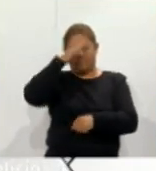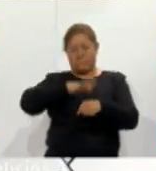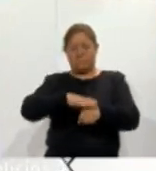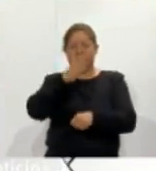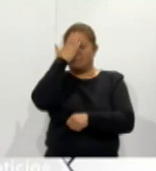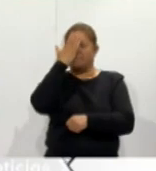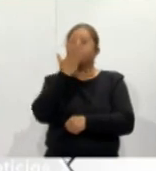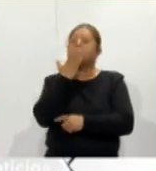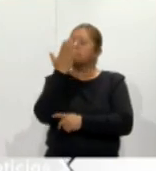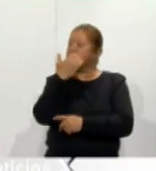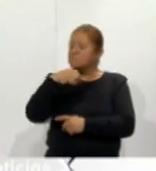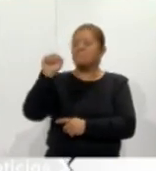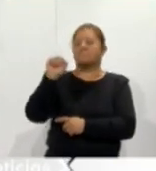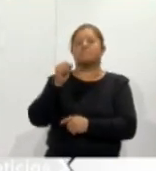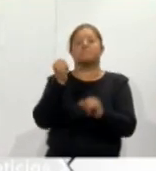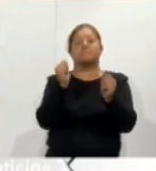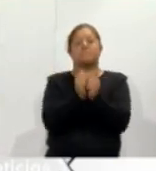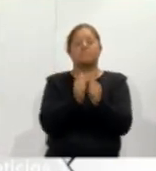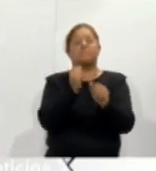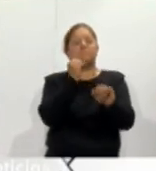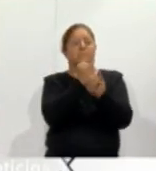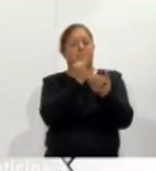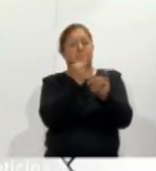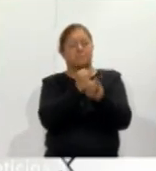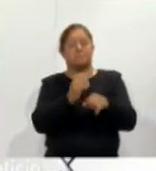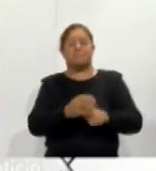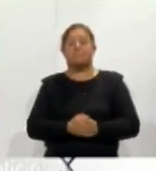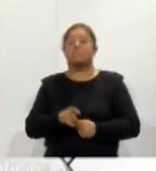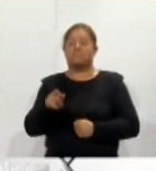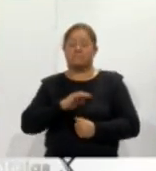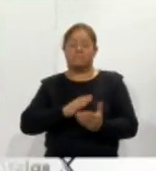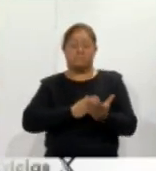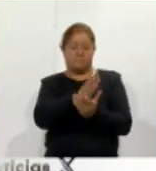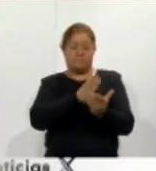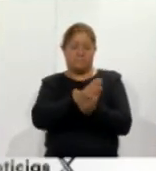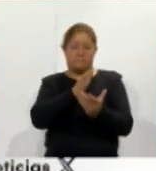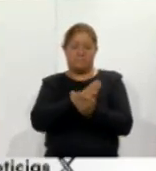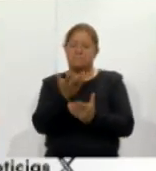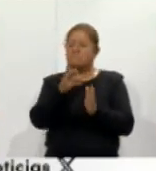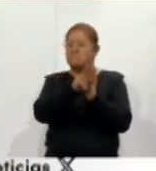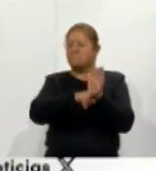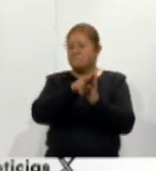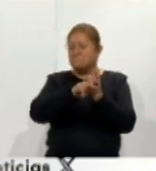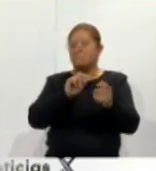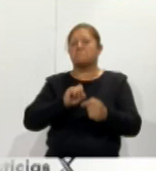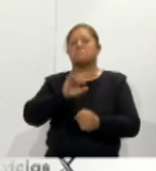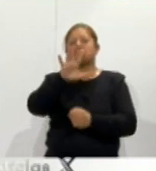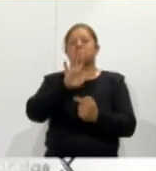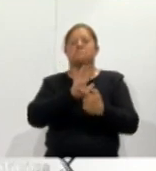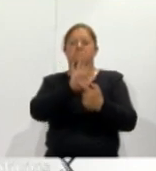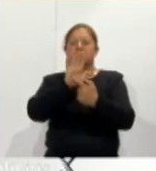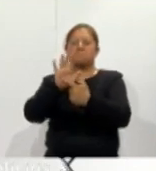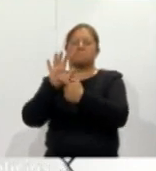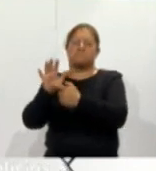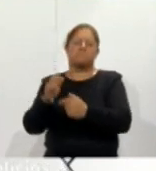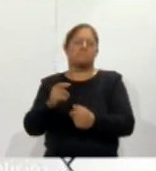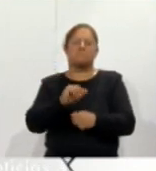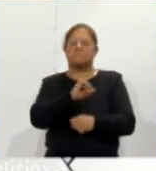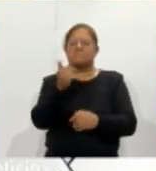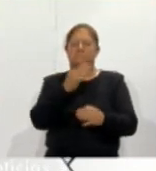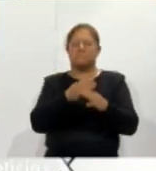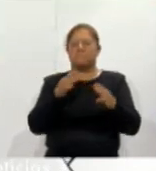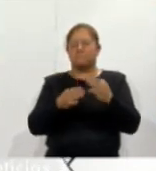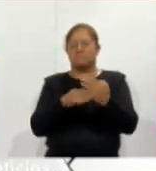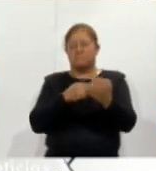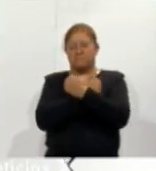habilidades a través de internet al brindar la posibilidad de acceder a recursos como videos presentaciones podcast y otros materiales